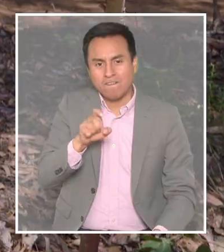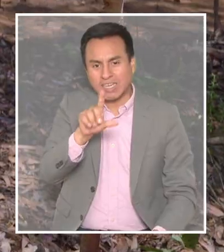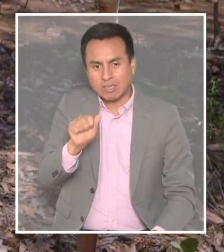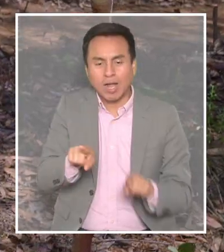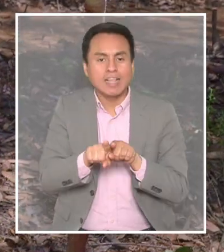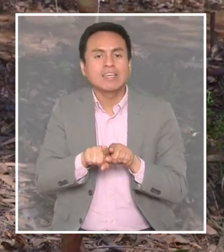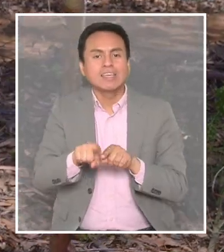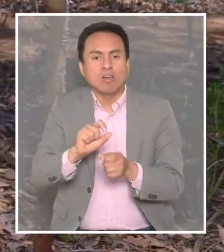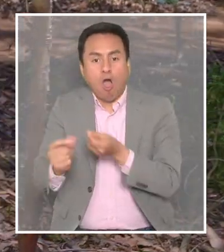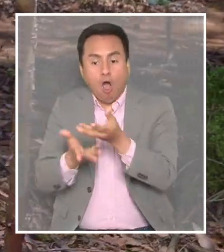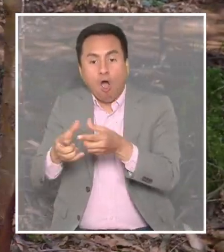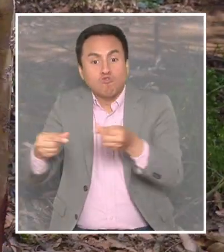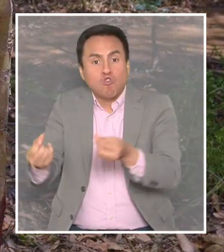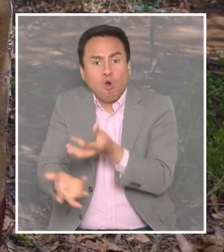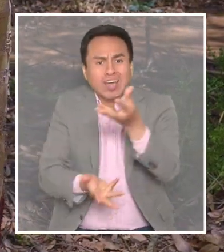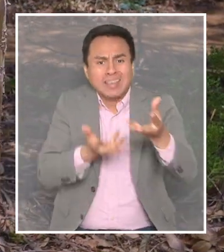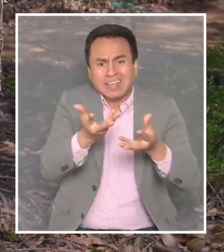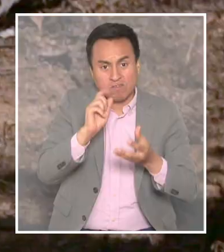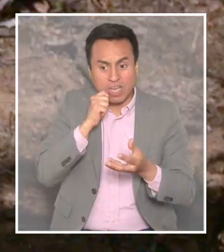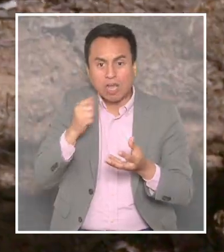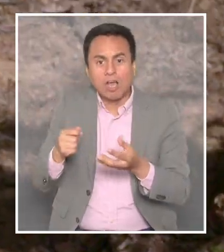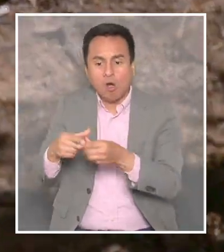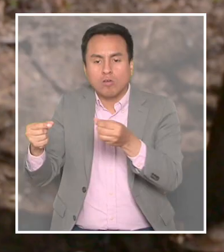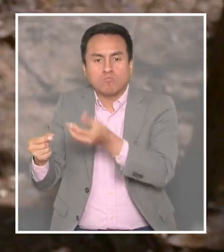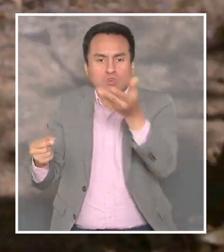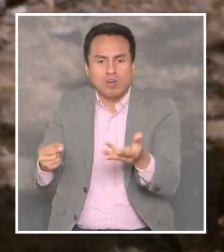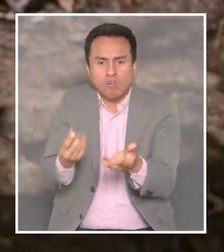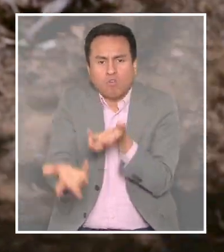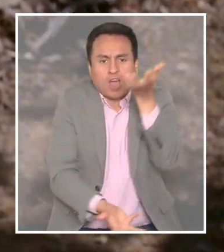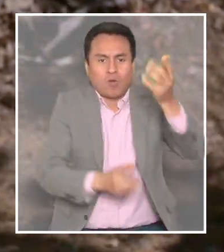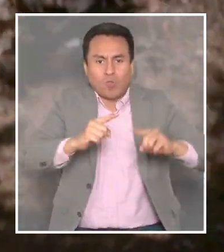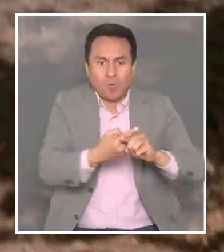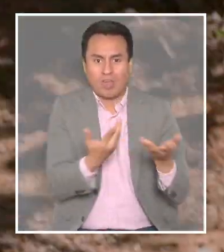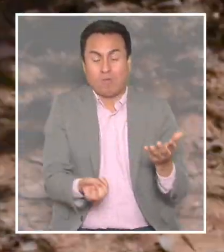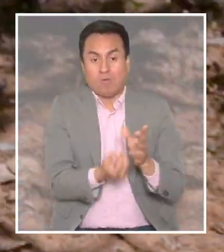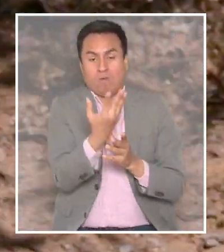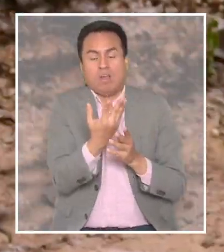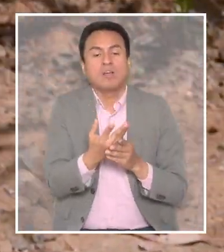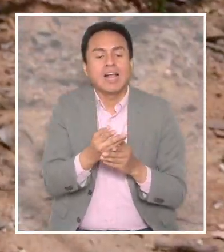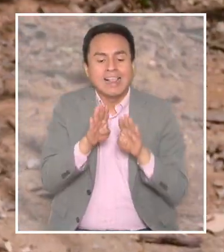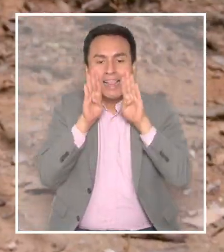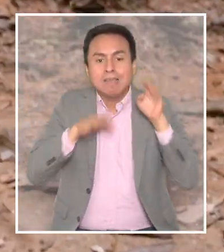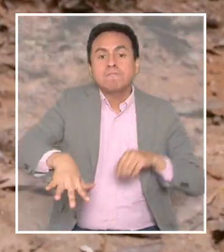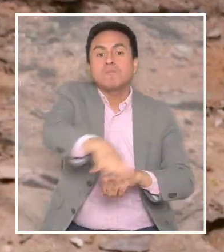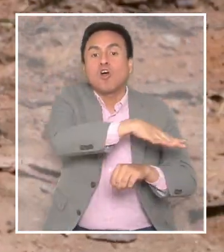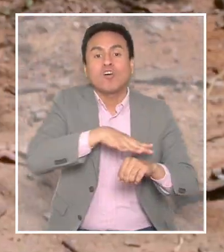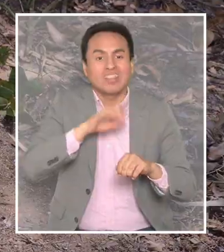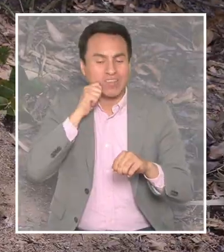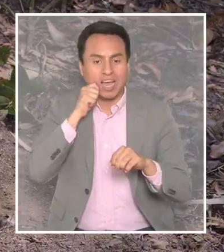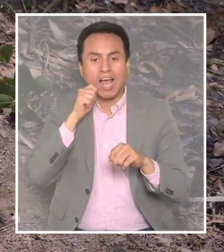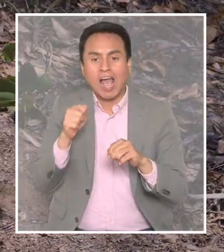a la casa, hablamos de las pavesas, que son estas hojitas incandescentes. Lojita incandescente que va a ser un nuevo foco de incendio forestal. Y si yo no tengo